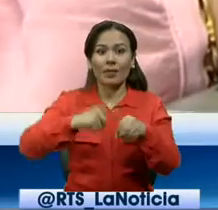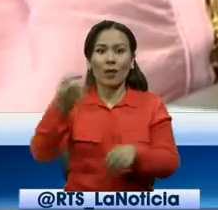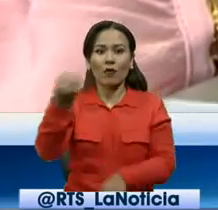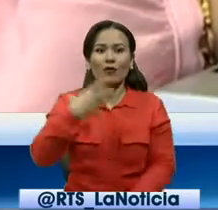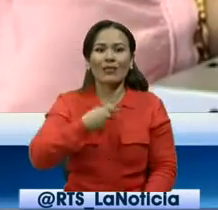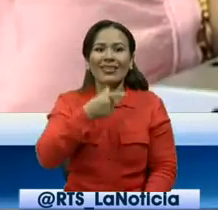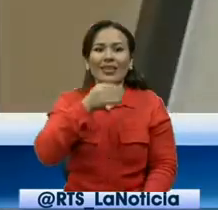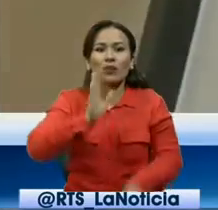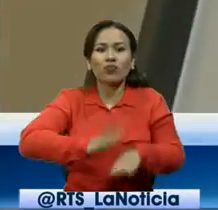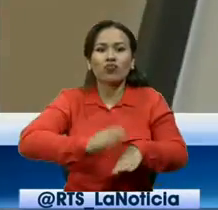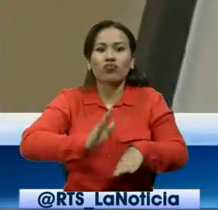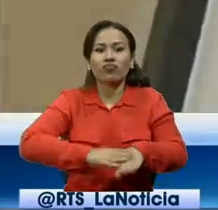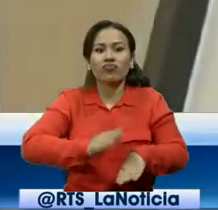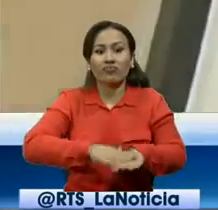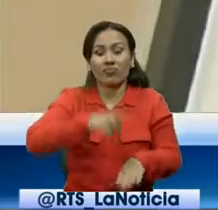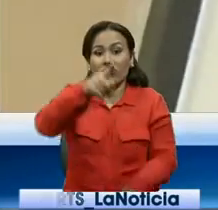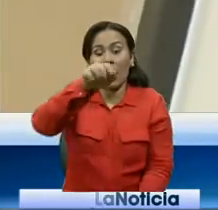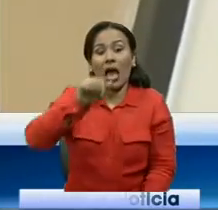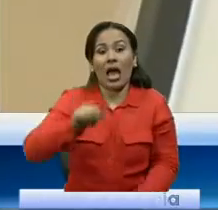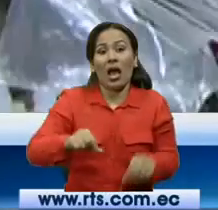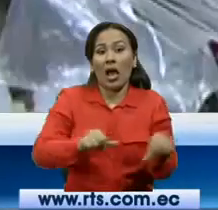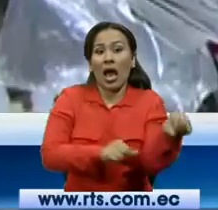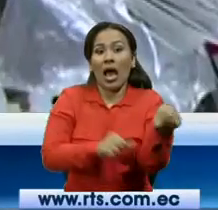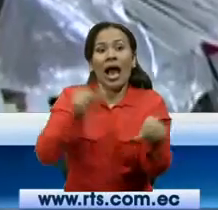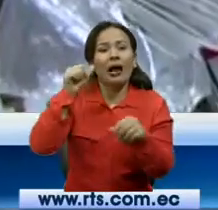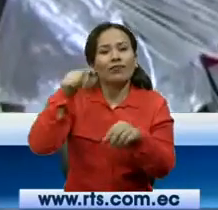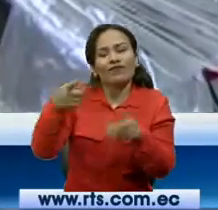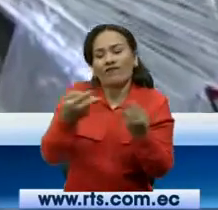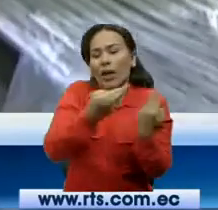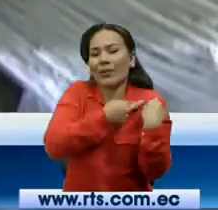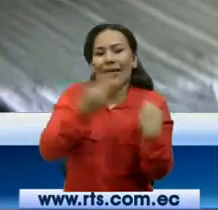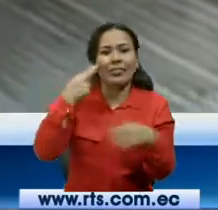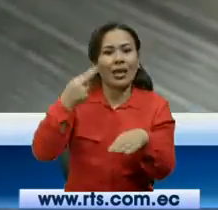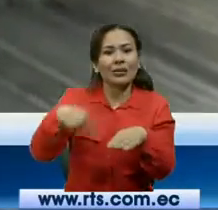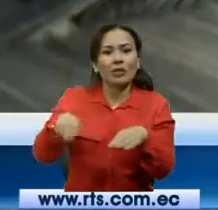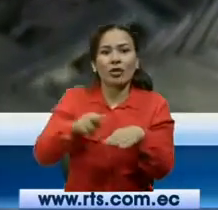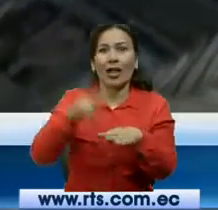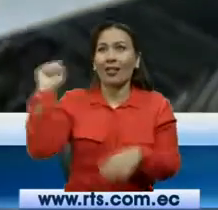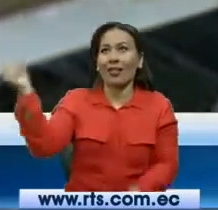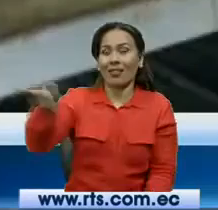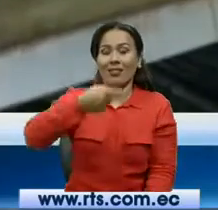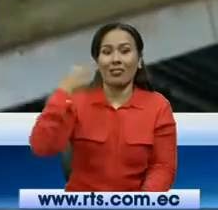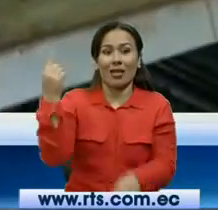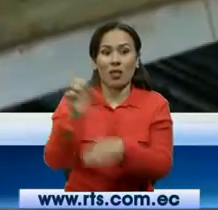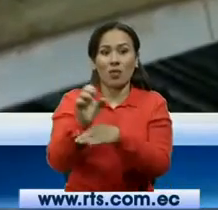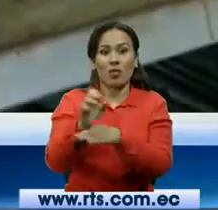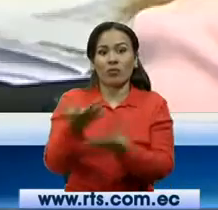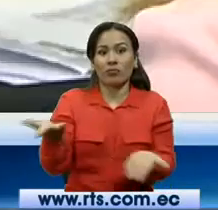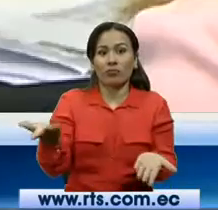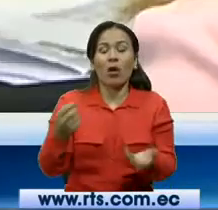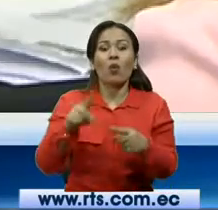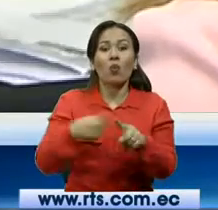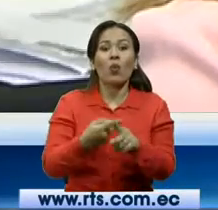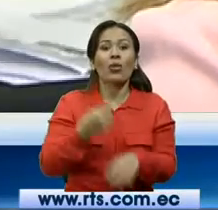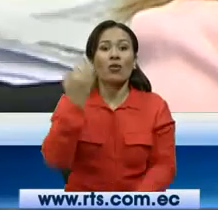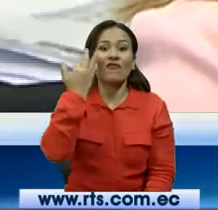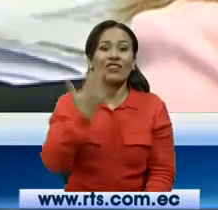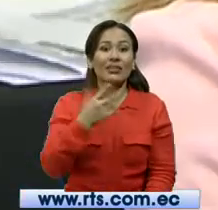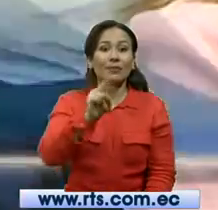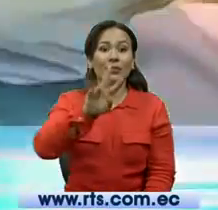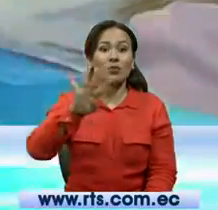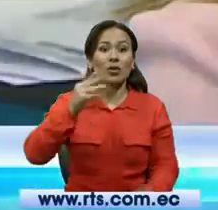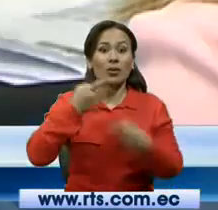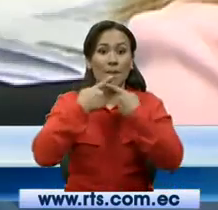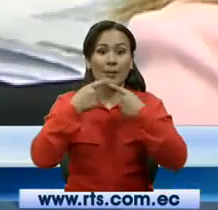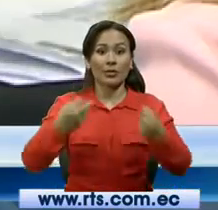responsable a la Agencia Nacional de Tránsito encargada de emitir este distintivo. Con fecha 24 de marzo nosotros